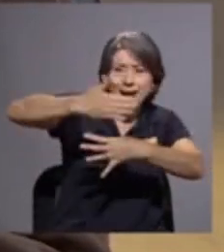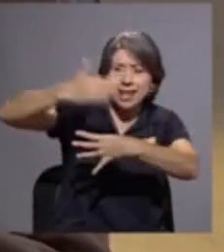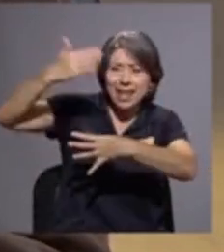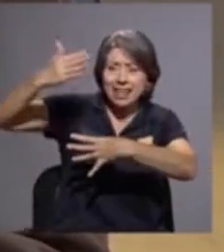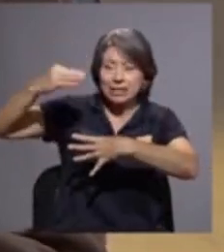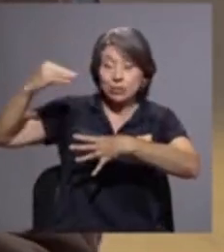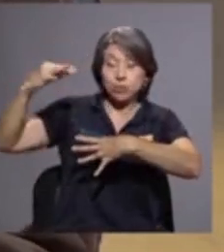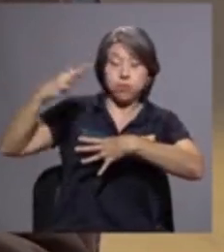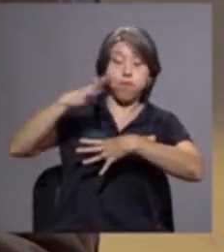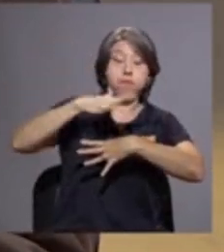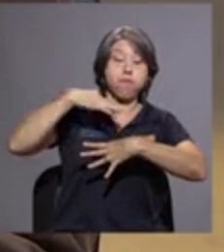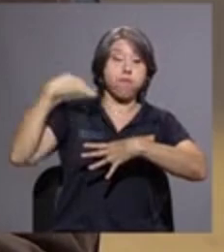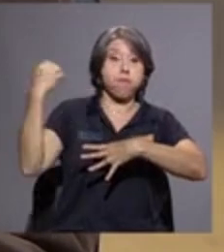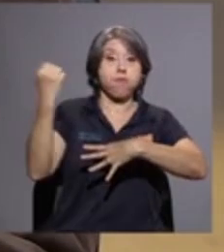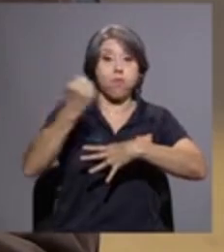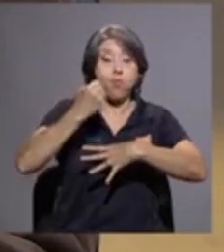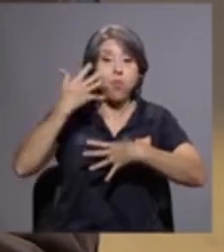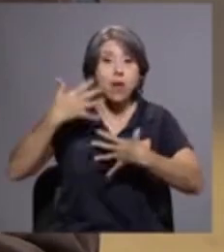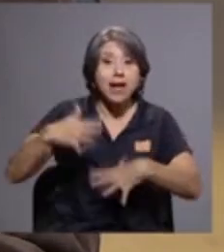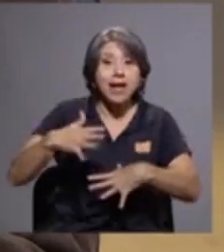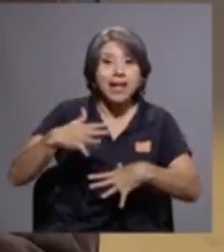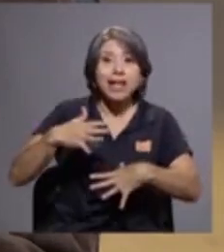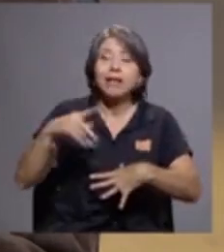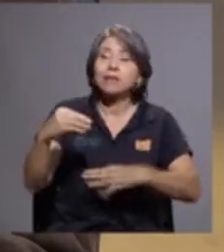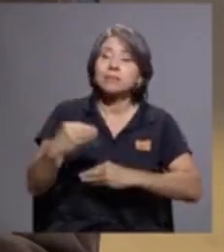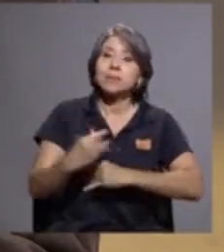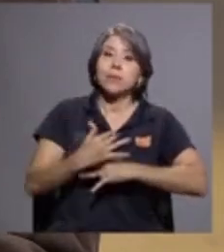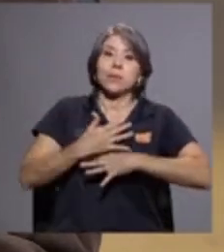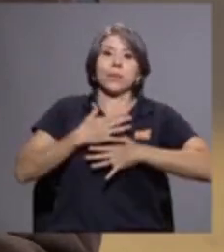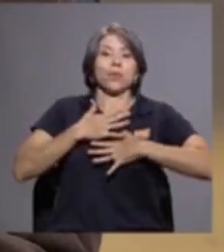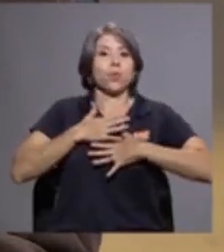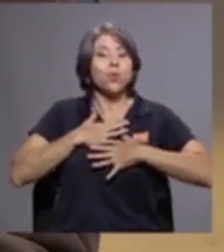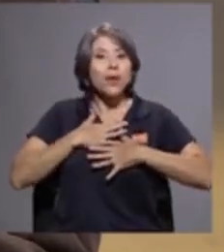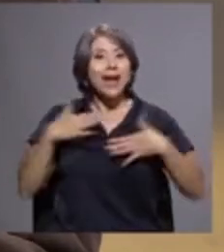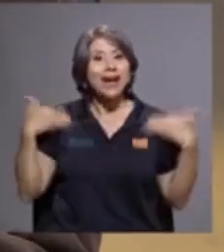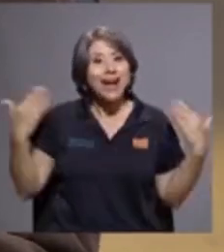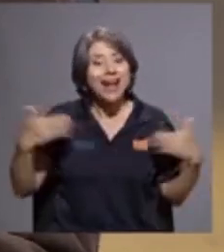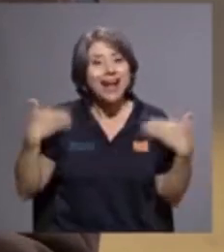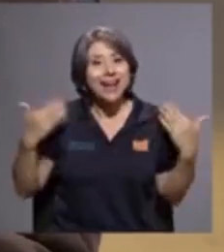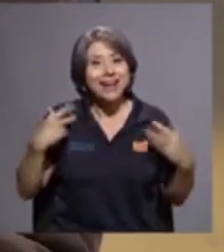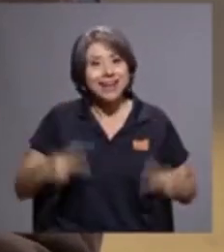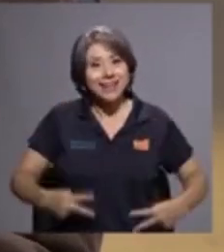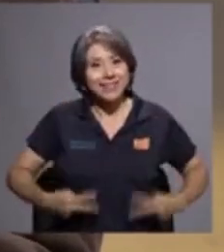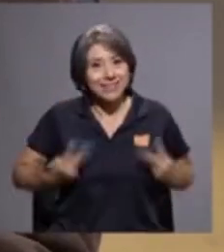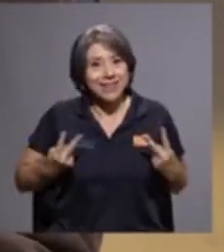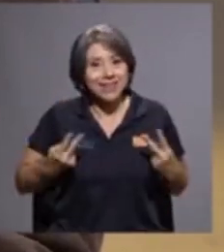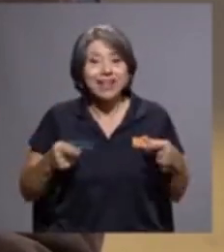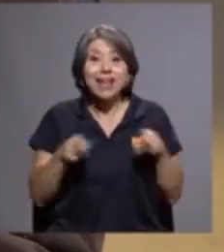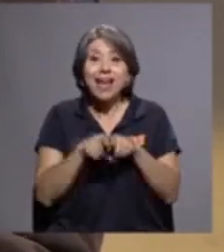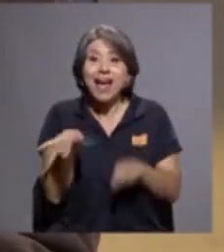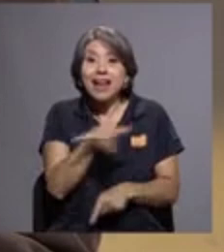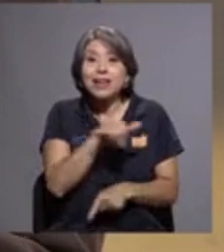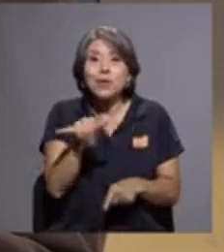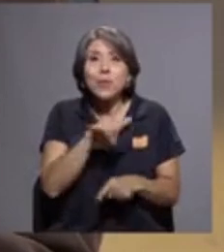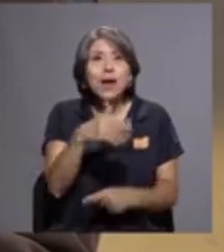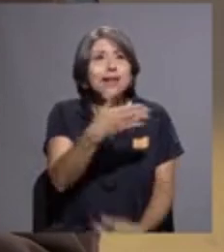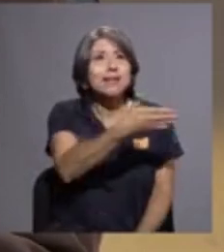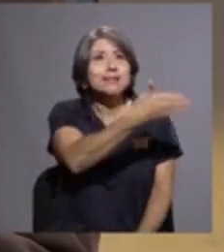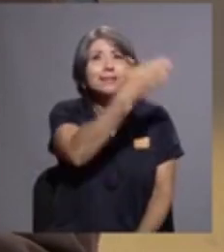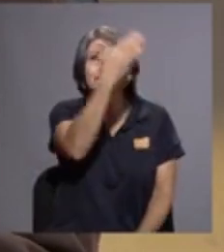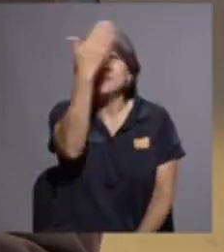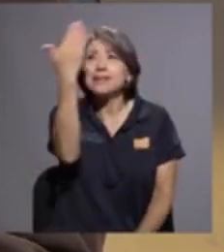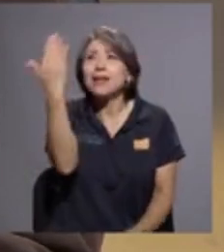una violencia que nos inspira una alegría de vivir al igual que los cielos las